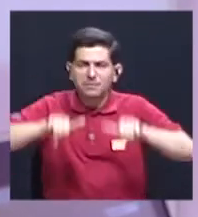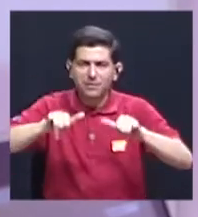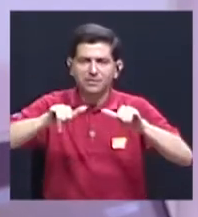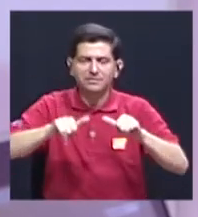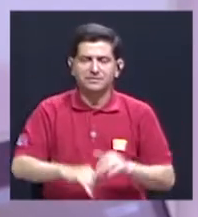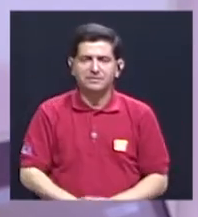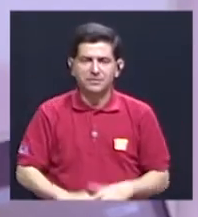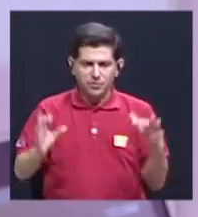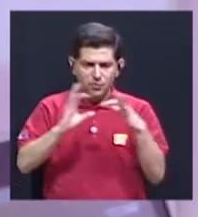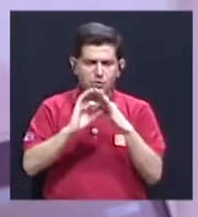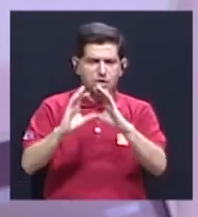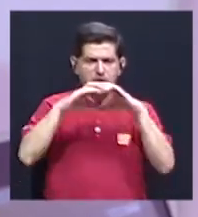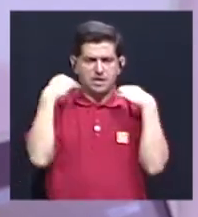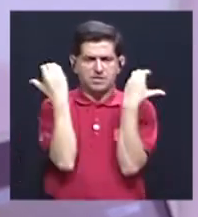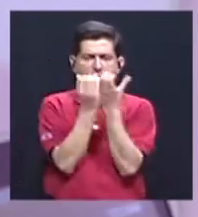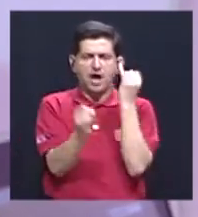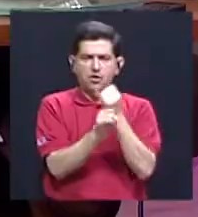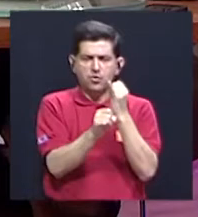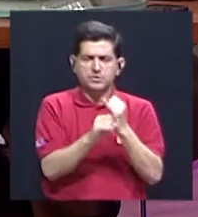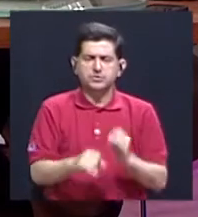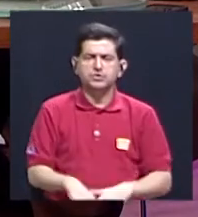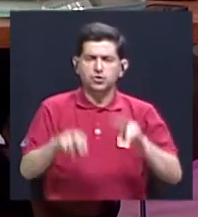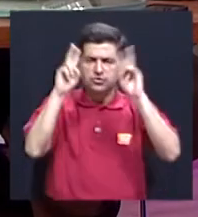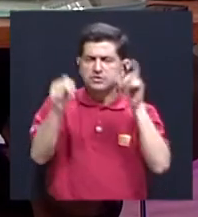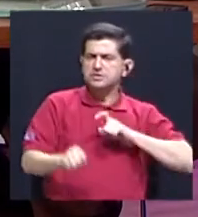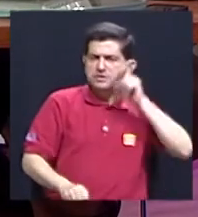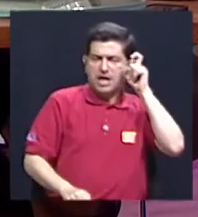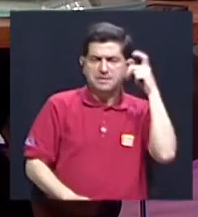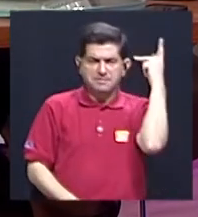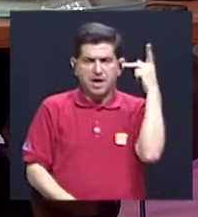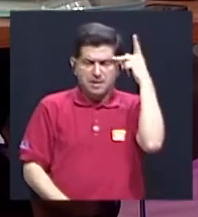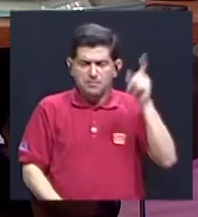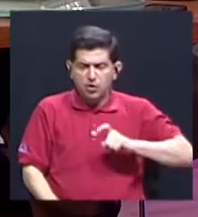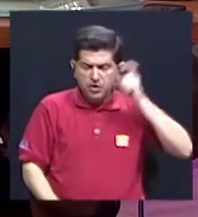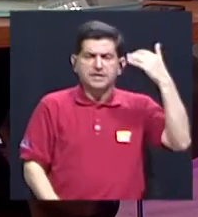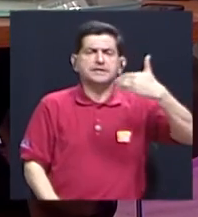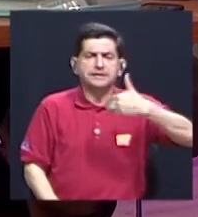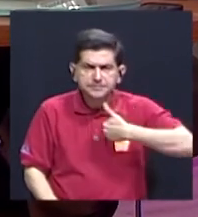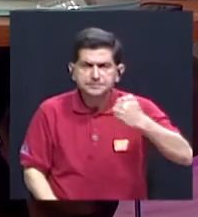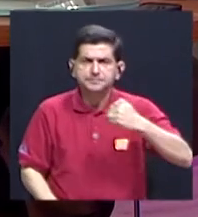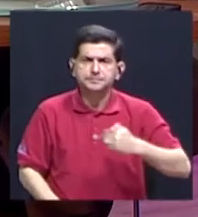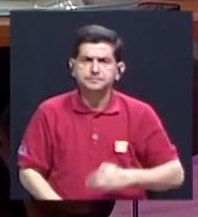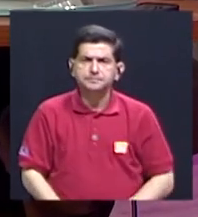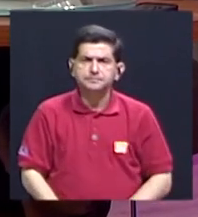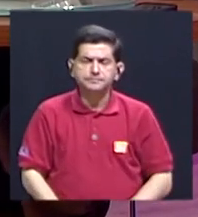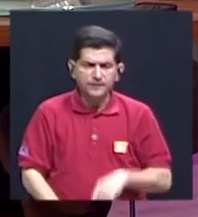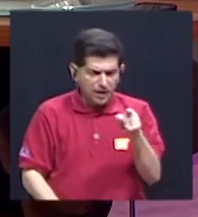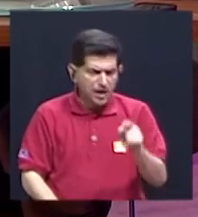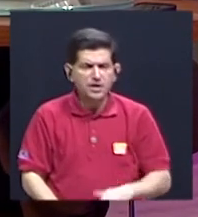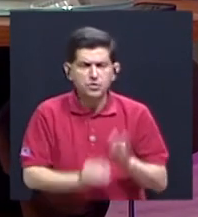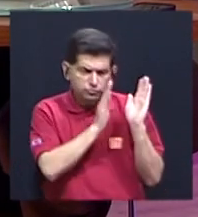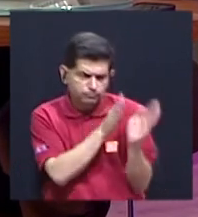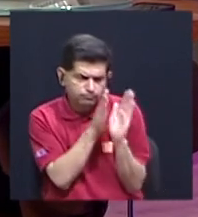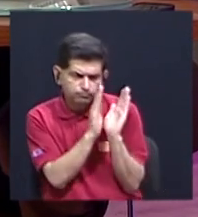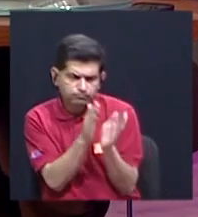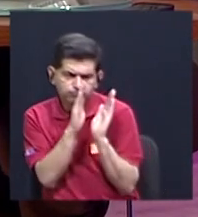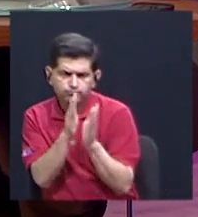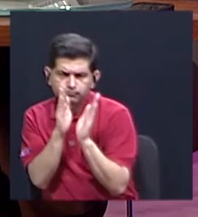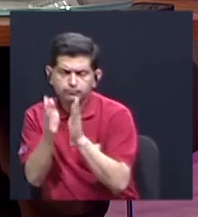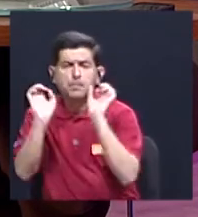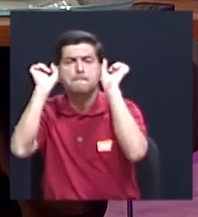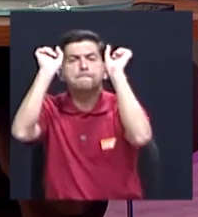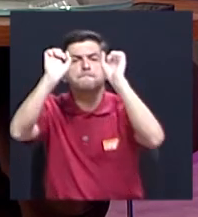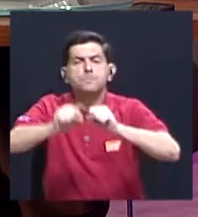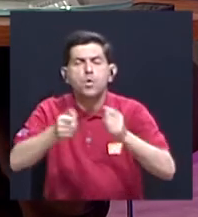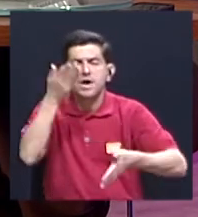ligada a una comisión institucional de género, con una política de género organizada, planificada, podría